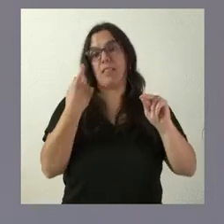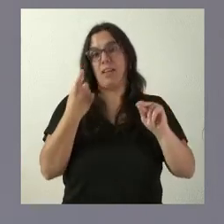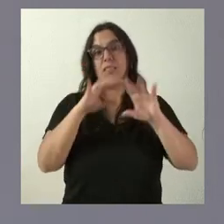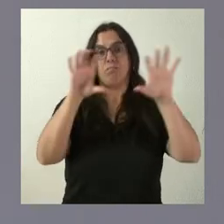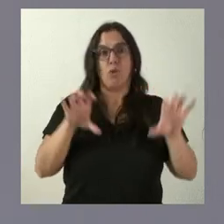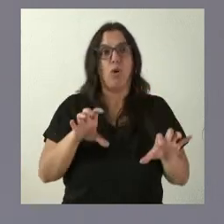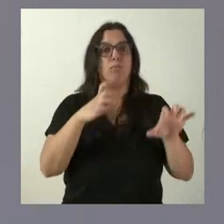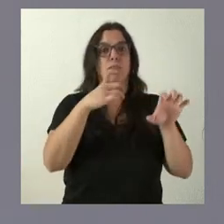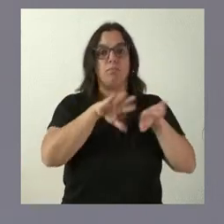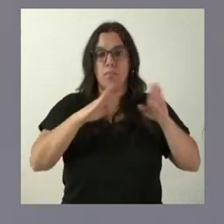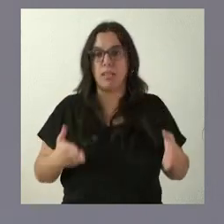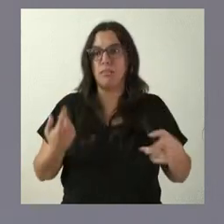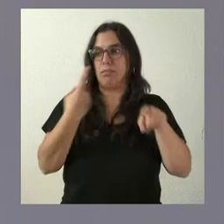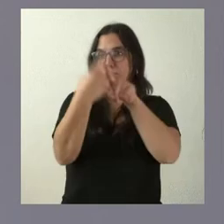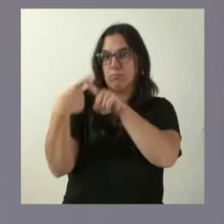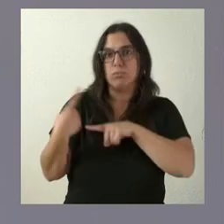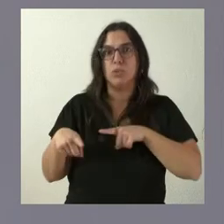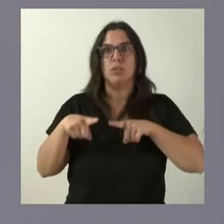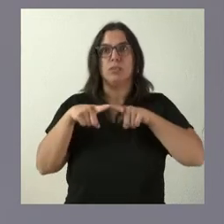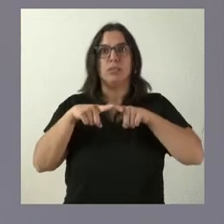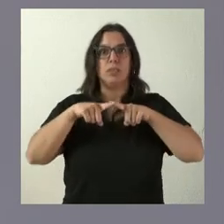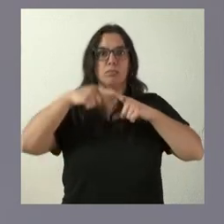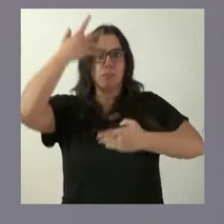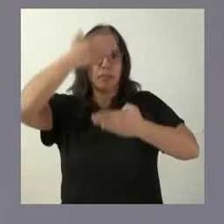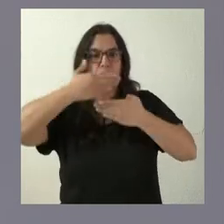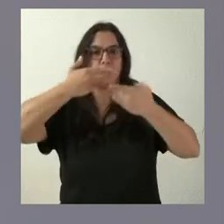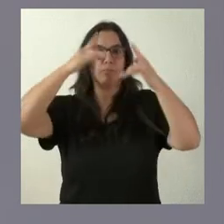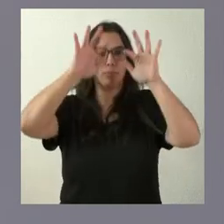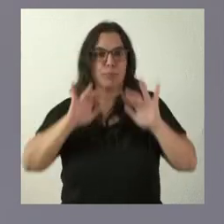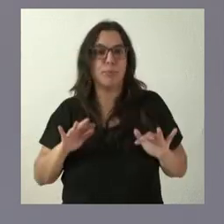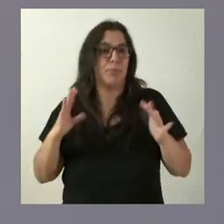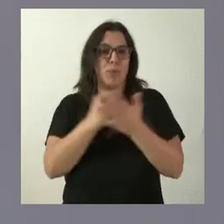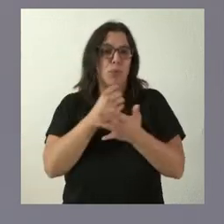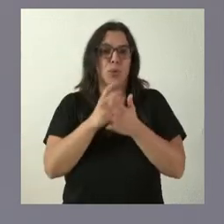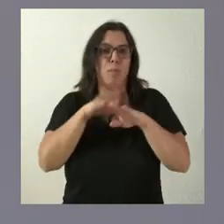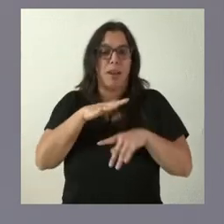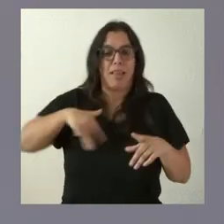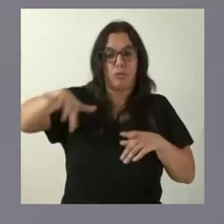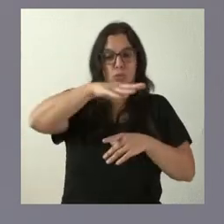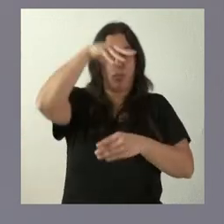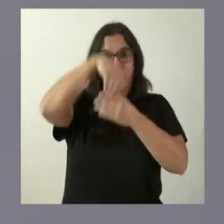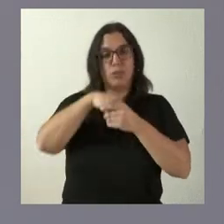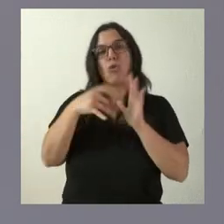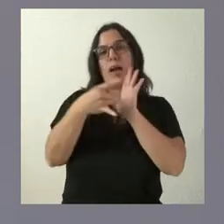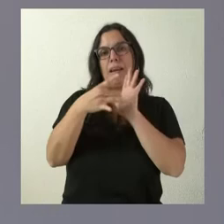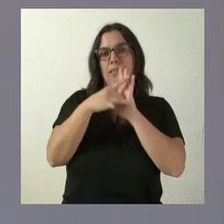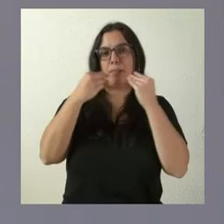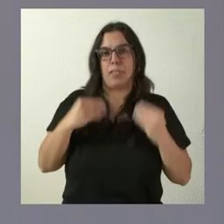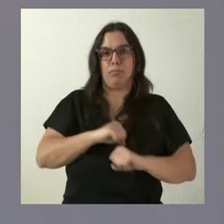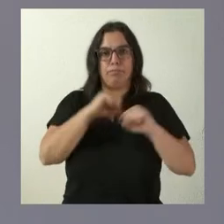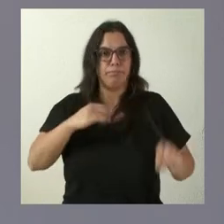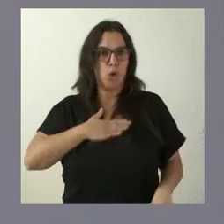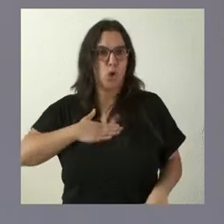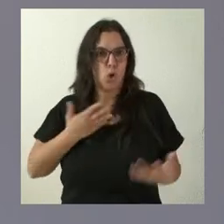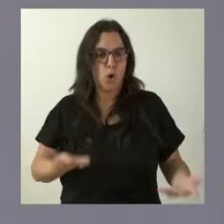términos de mobiliario y, en términos de todo lo que tiene que ver con la calidad del entorno dentro de este edificio. Tienen ustedes aquí